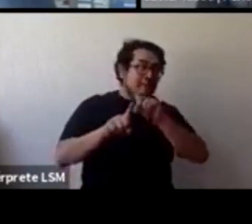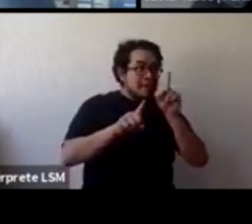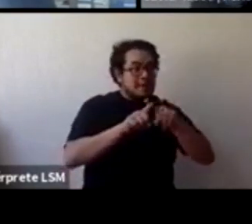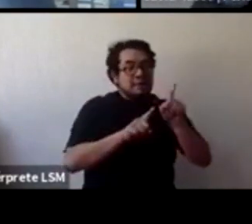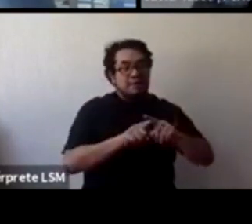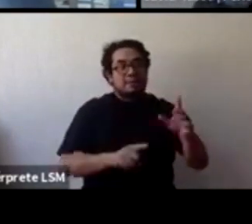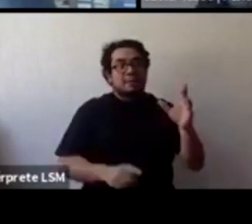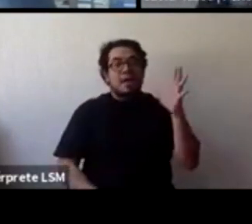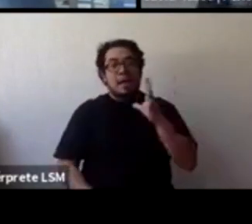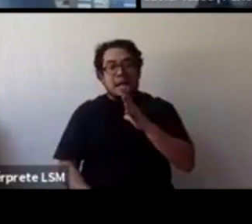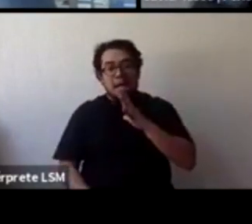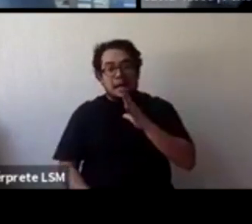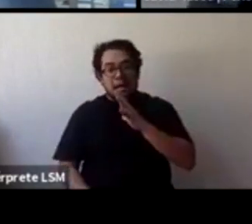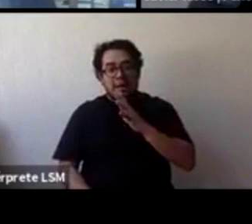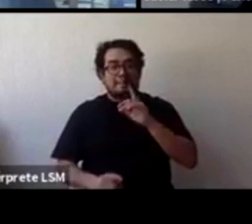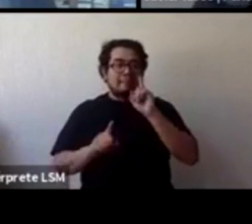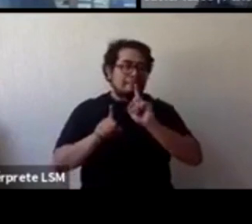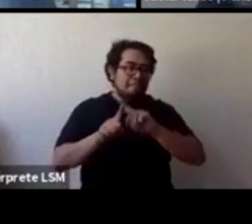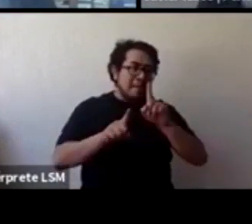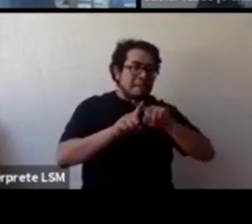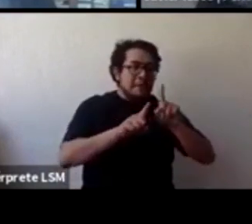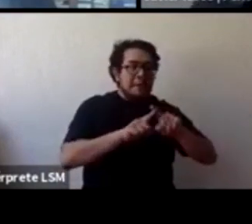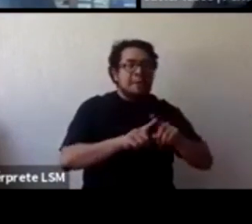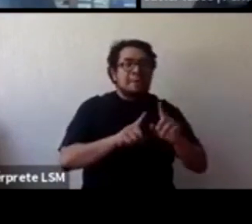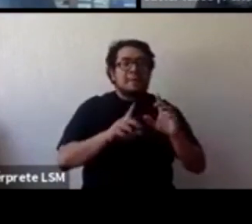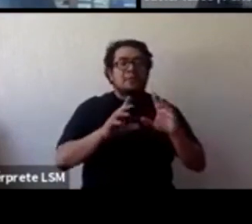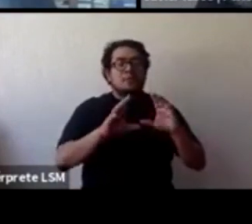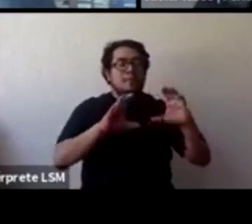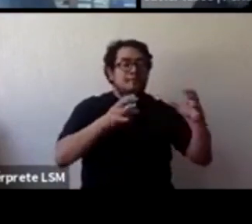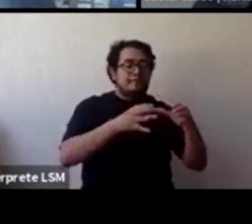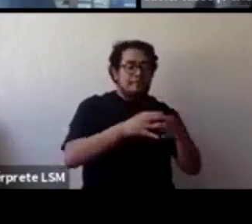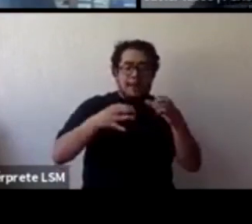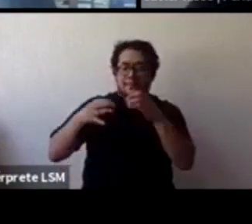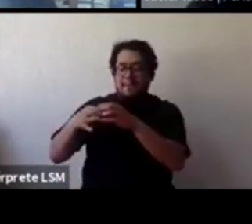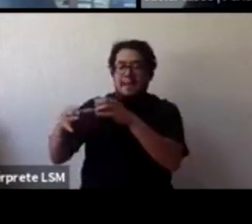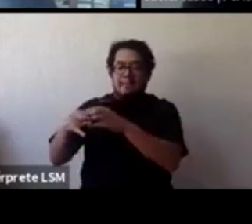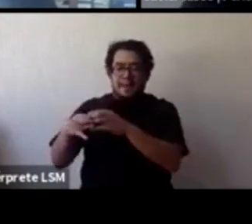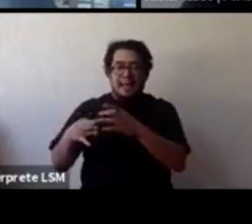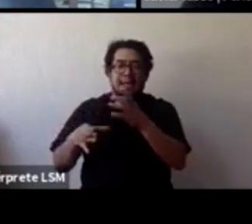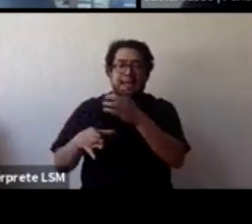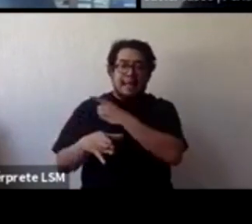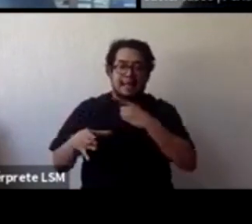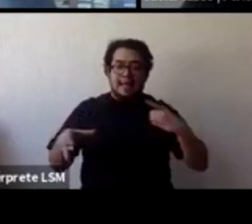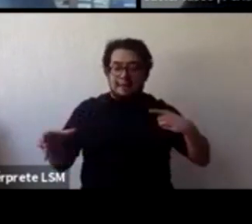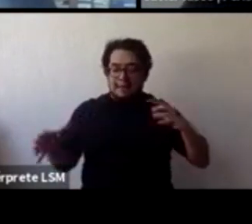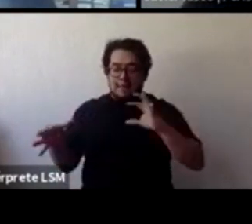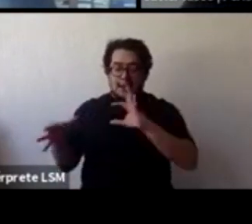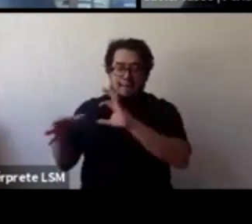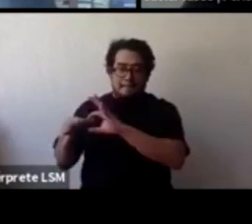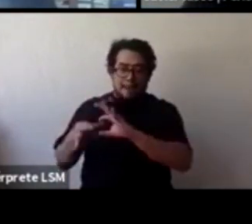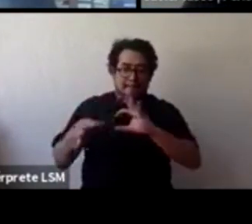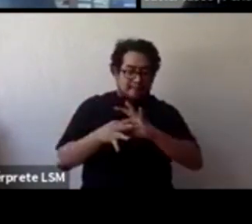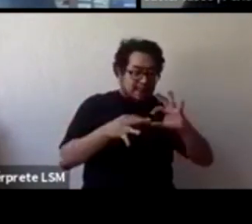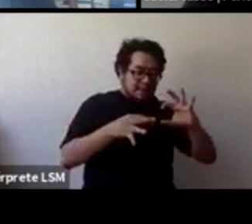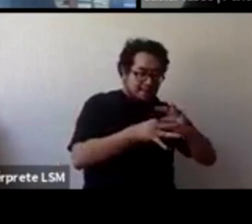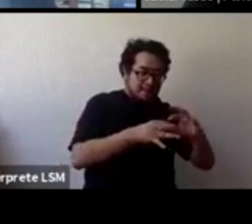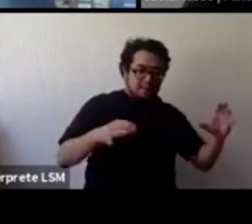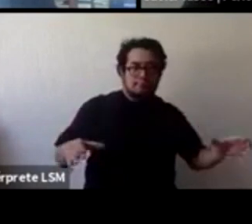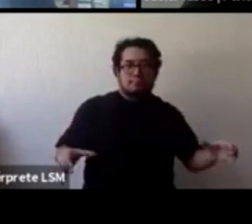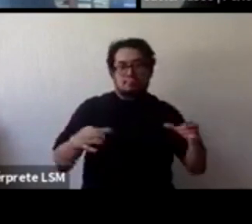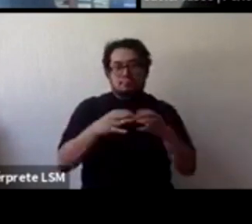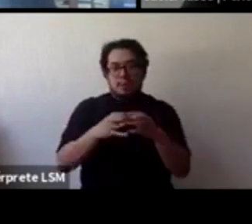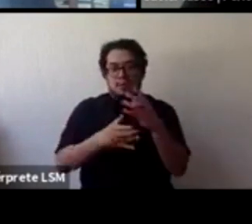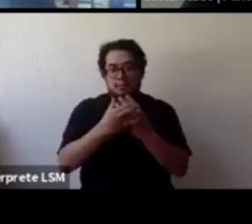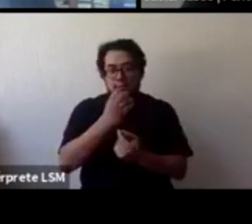diferentes actores los diferentes actores sectores que tienen que estar involucrados y hay un espacio